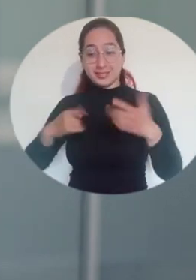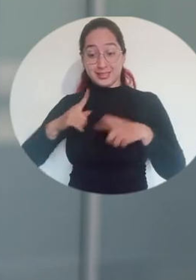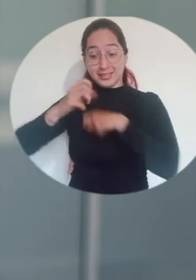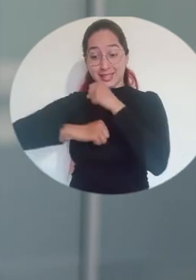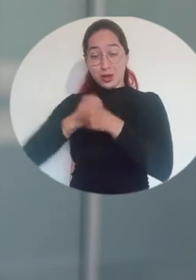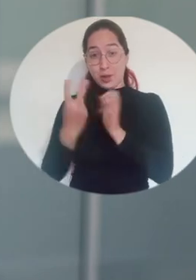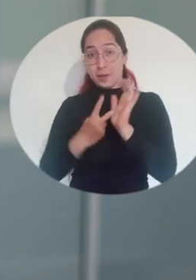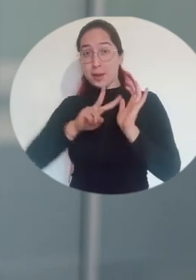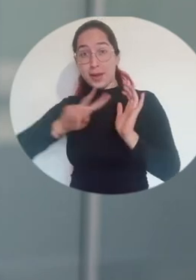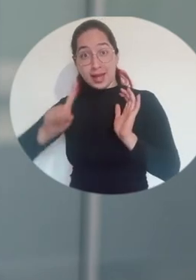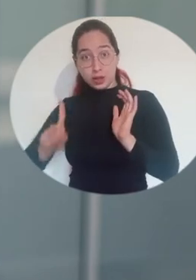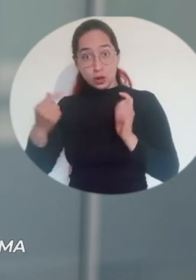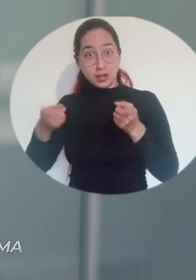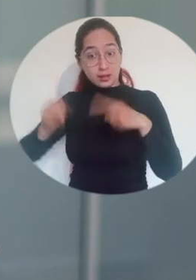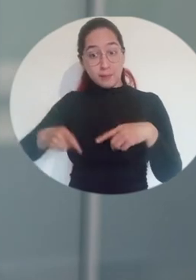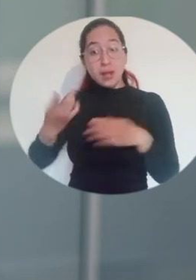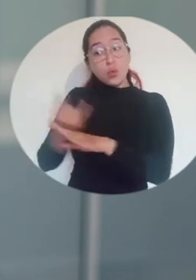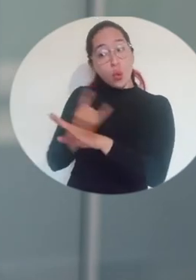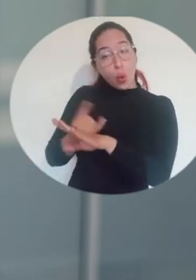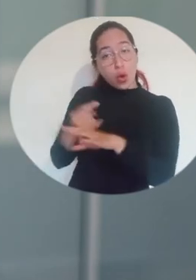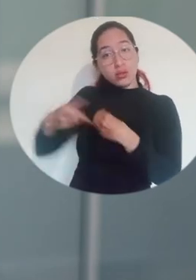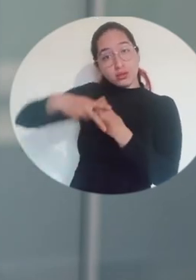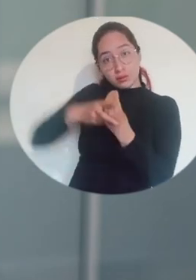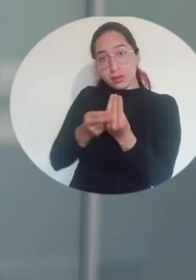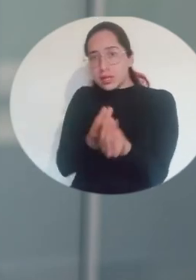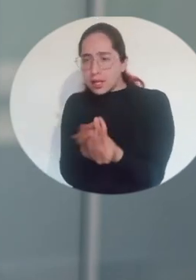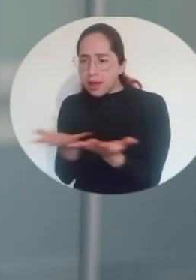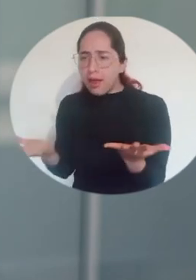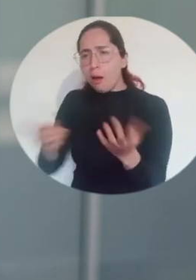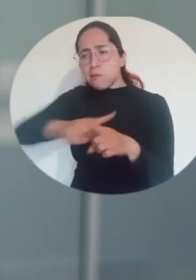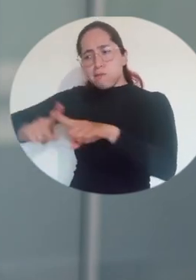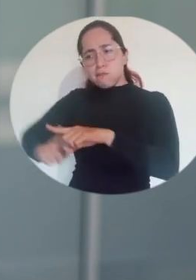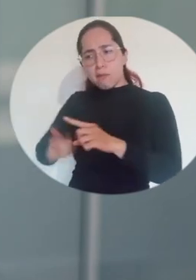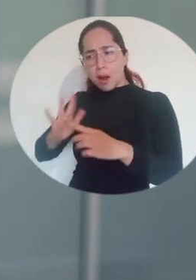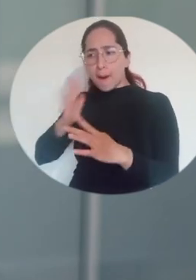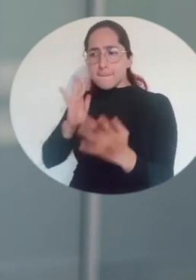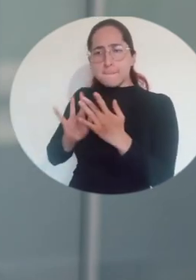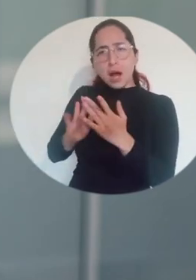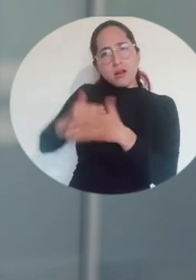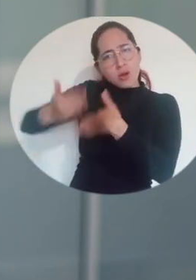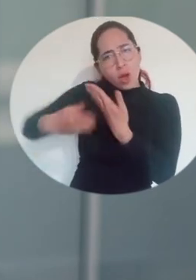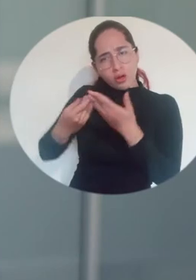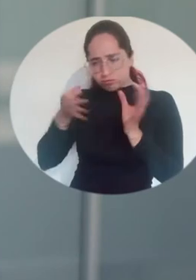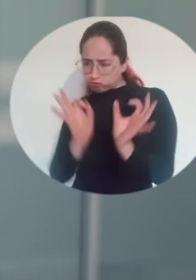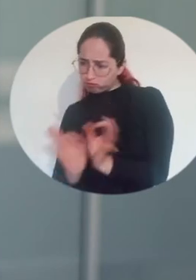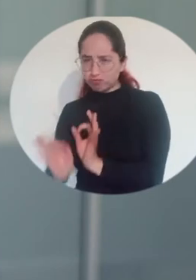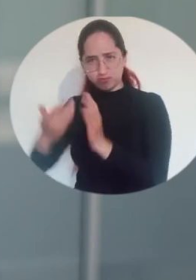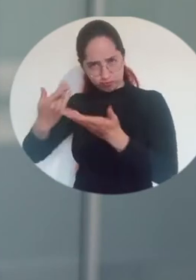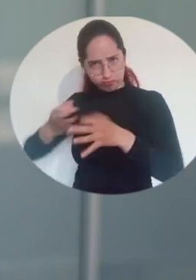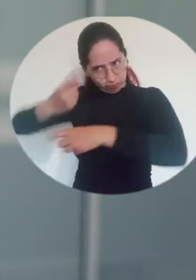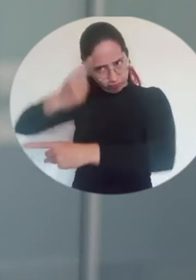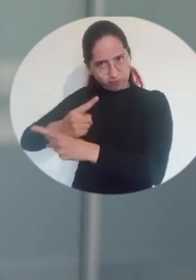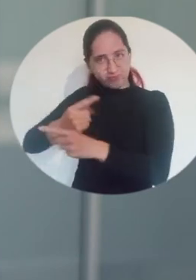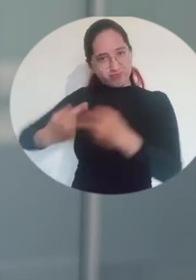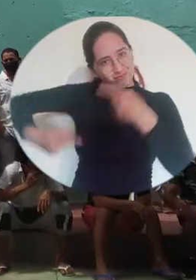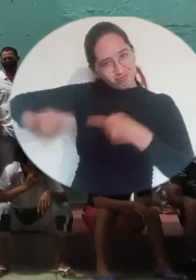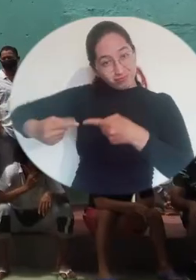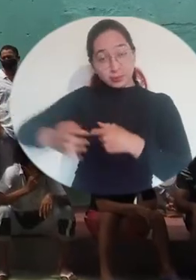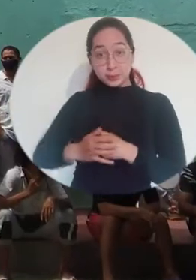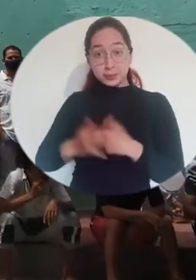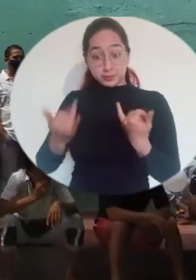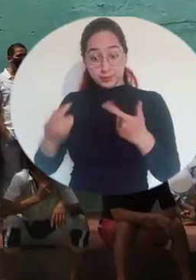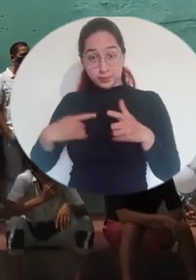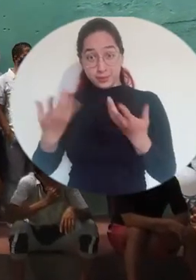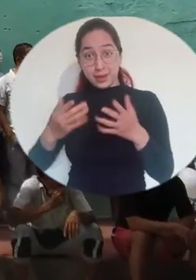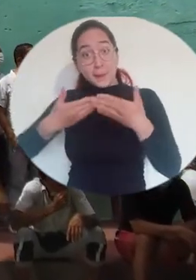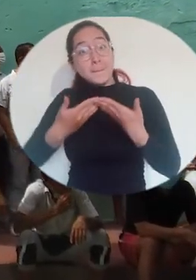recreativa. Con el préstamo de diferentes herramientas para el desarrollo de las jornadas competitivas. En